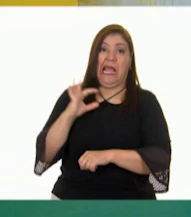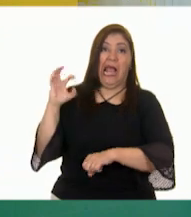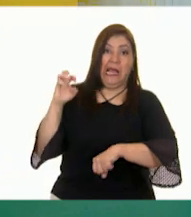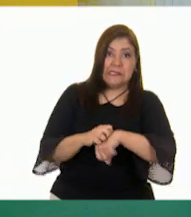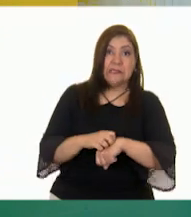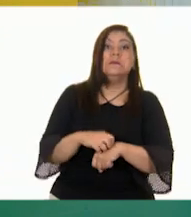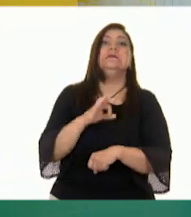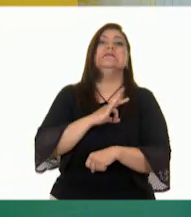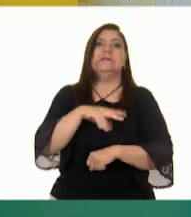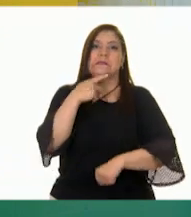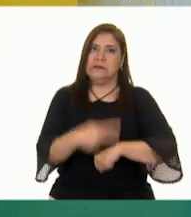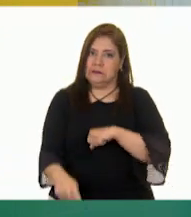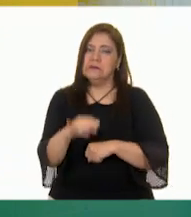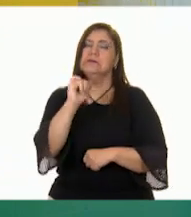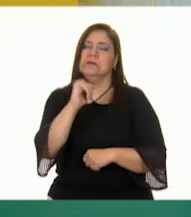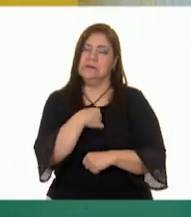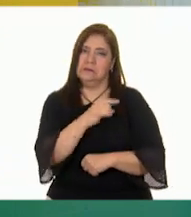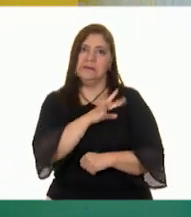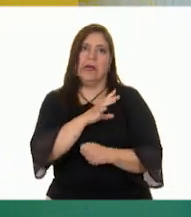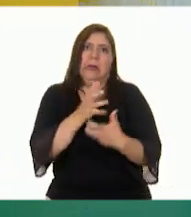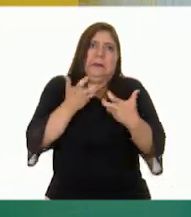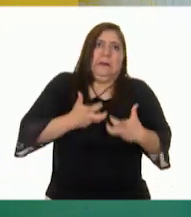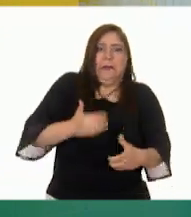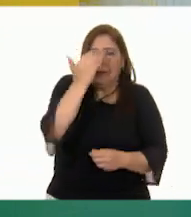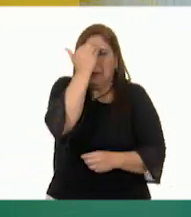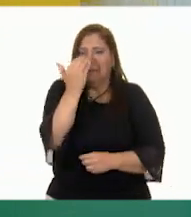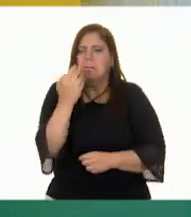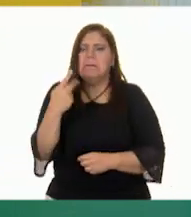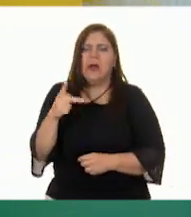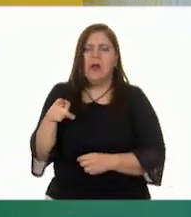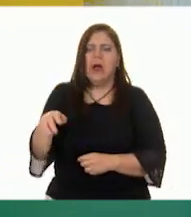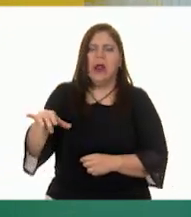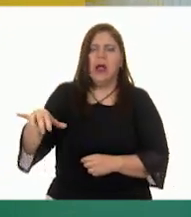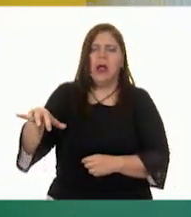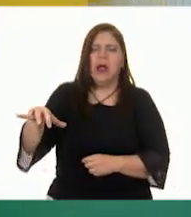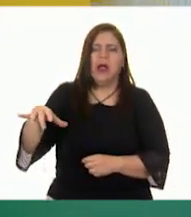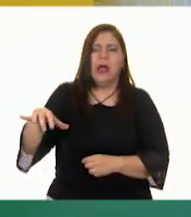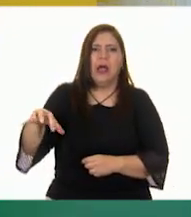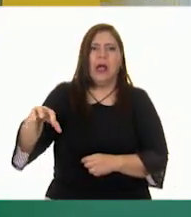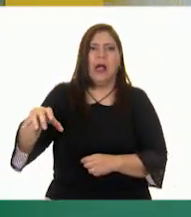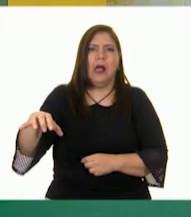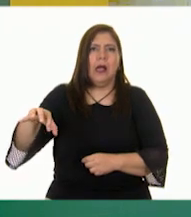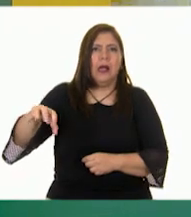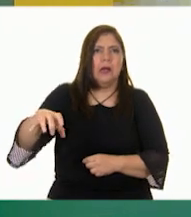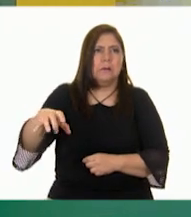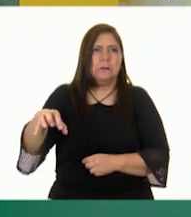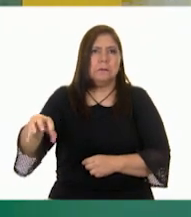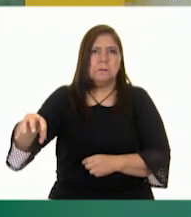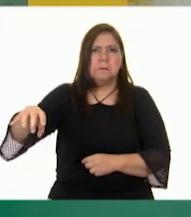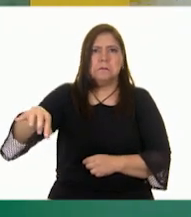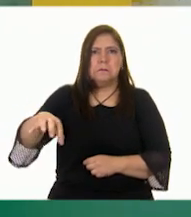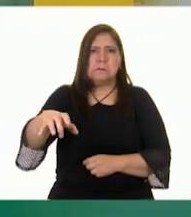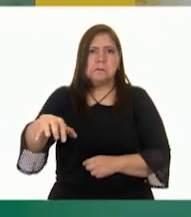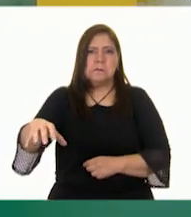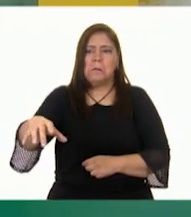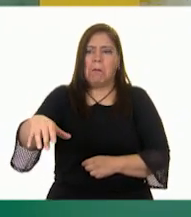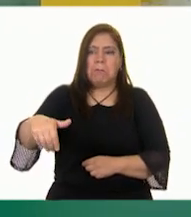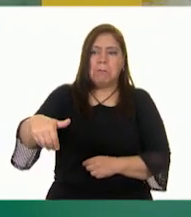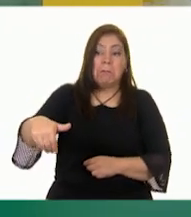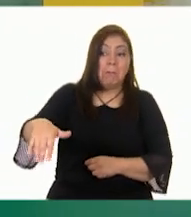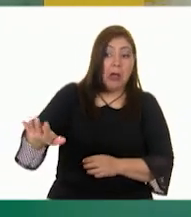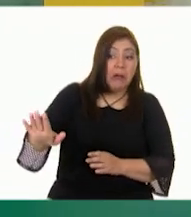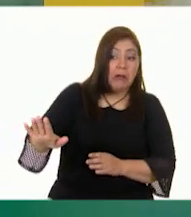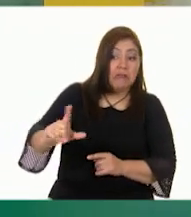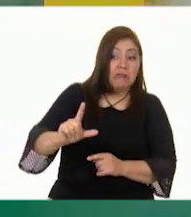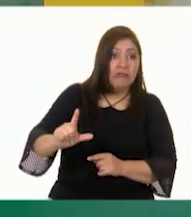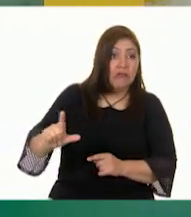Pero, solo la araña caminó, caminó, caminó. Siguió su camino.